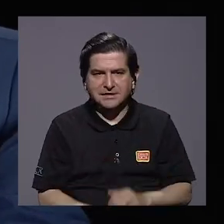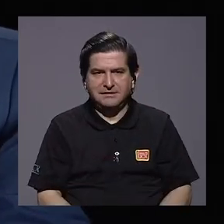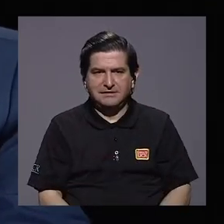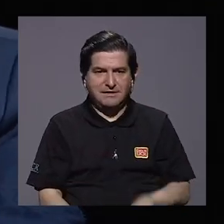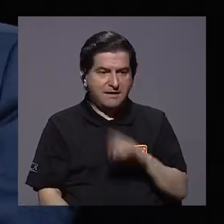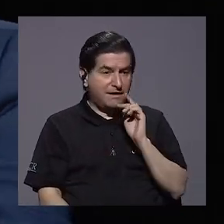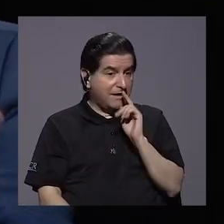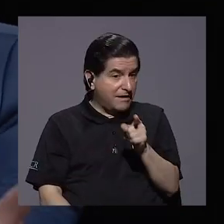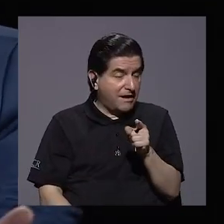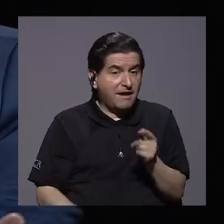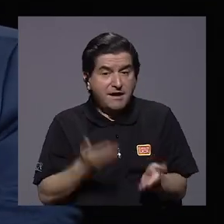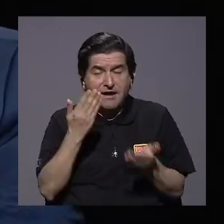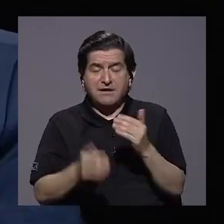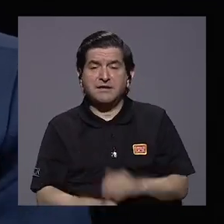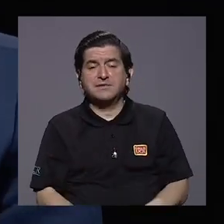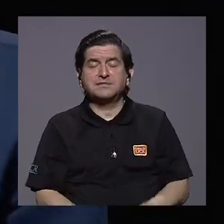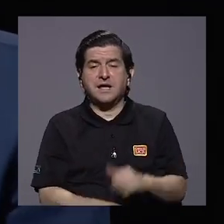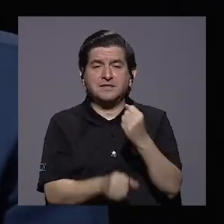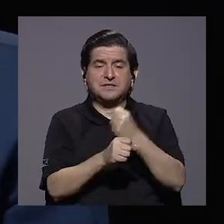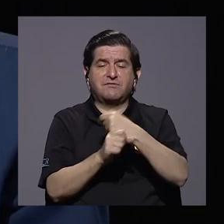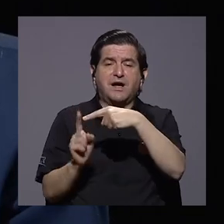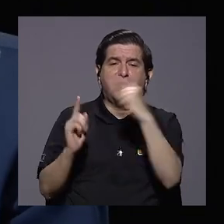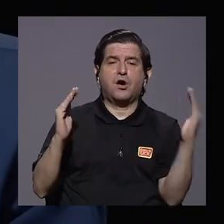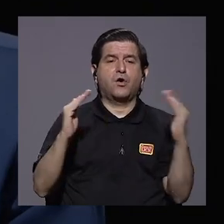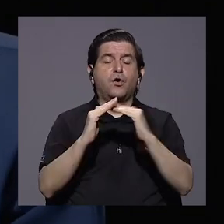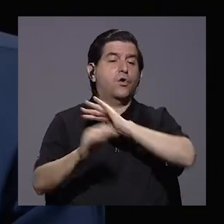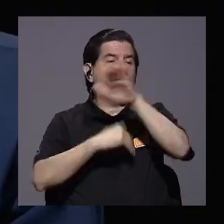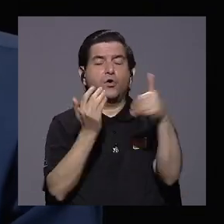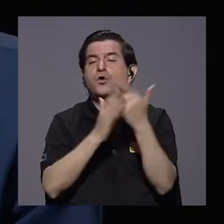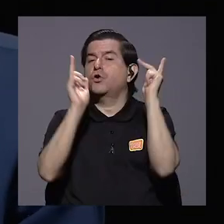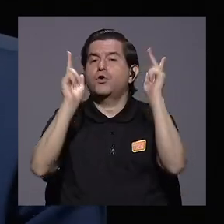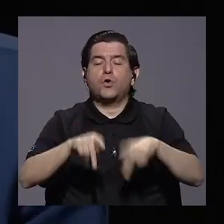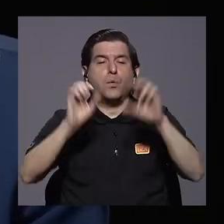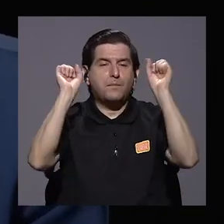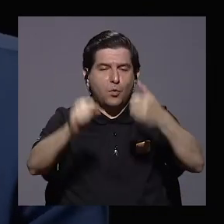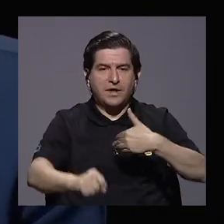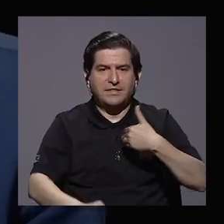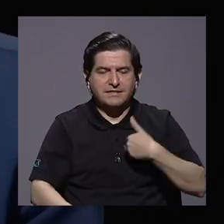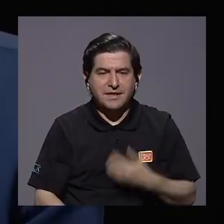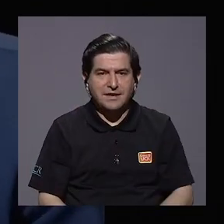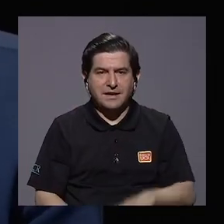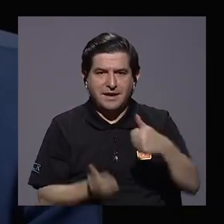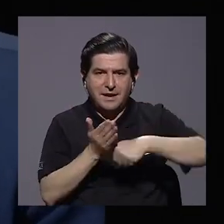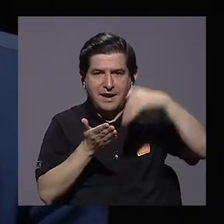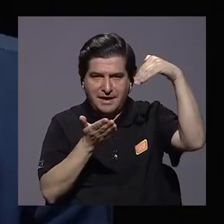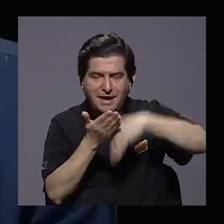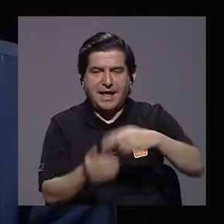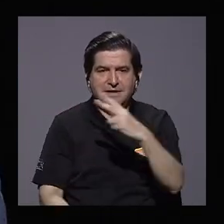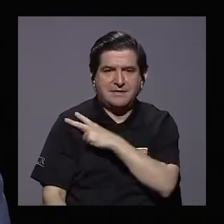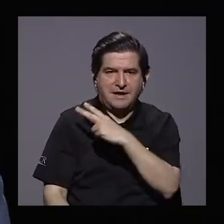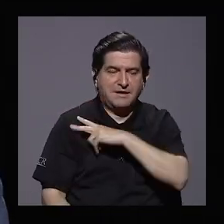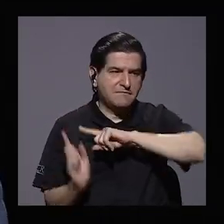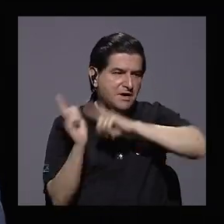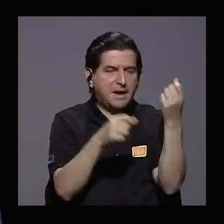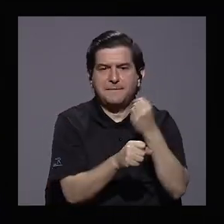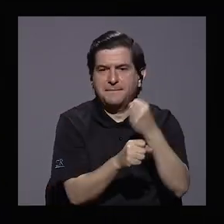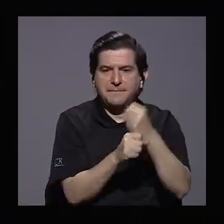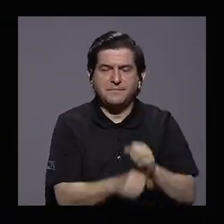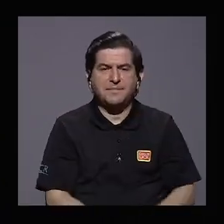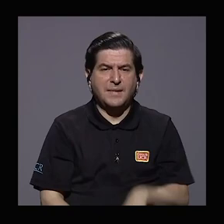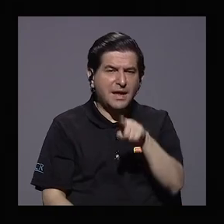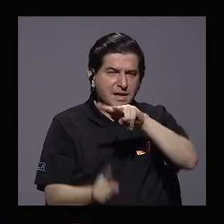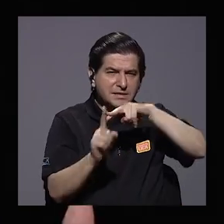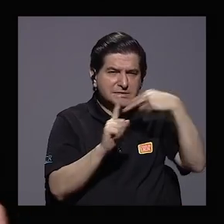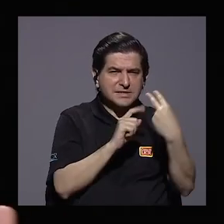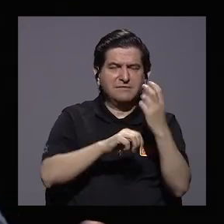darle el teletrabajo. O no todo el mundo puede contar con una carta de un patrono para poder salir a trabajar. Si tenemos esa visión tan